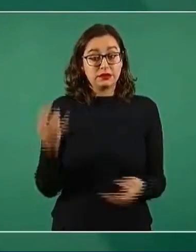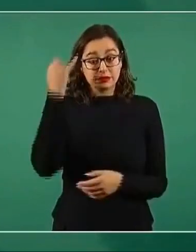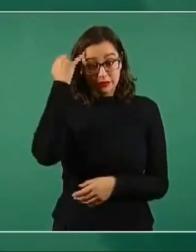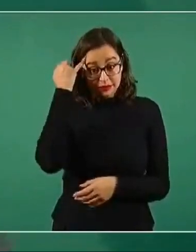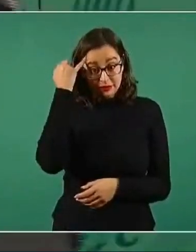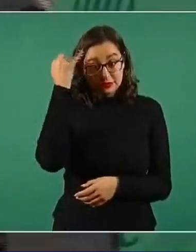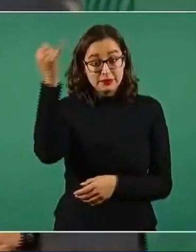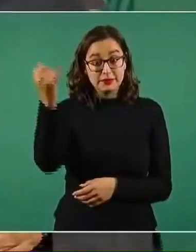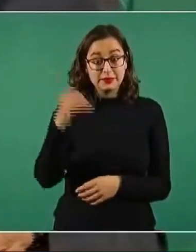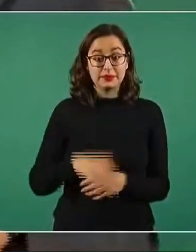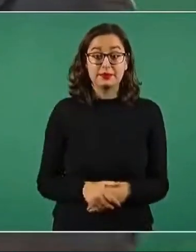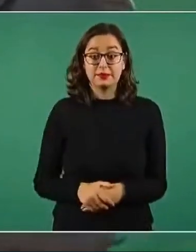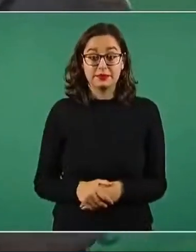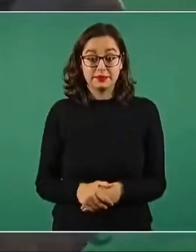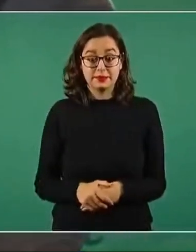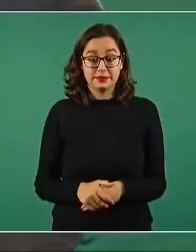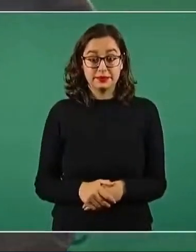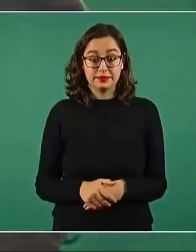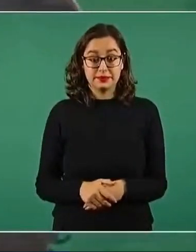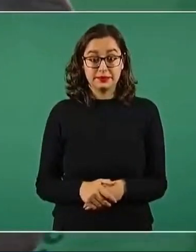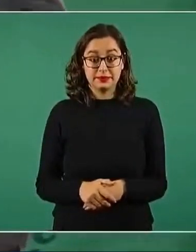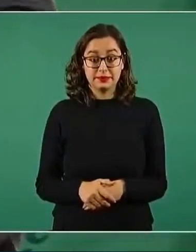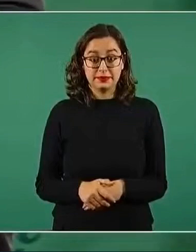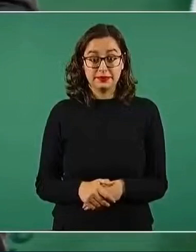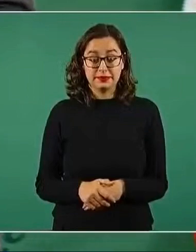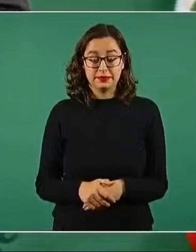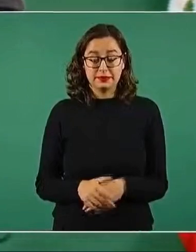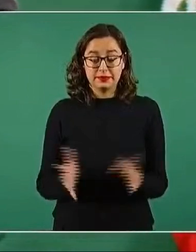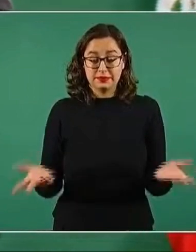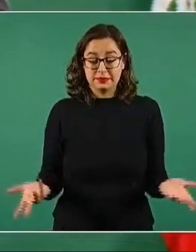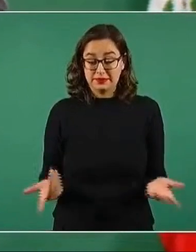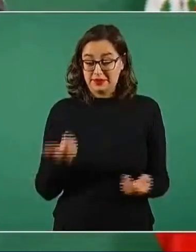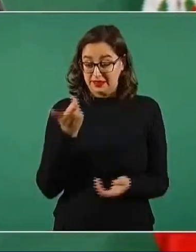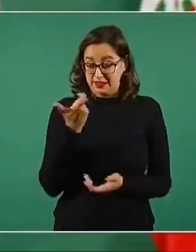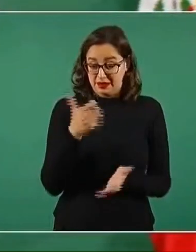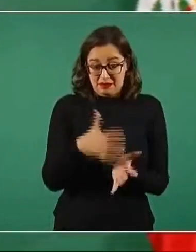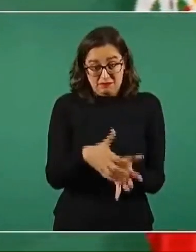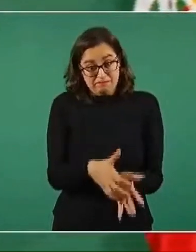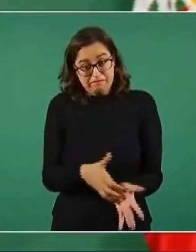quitar los fideicomisos.